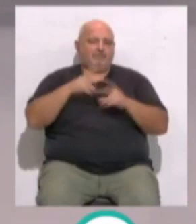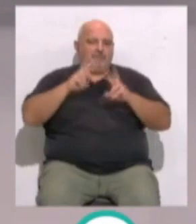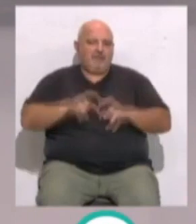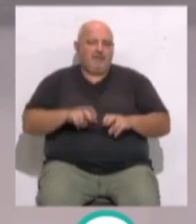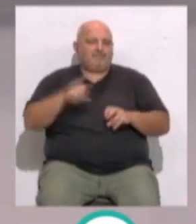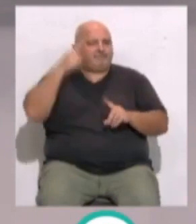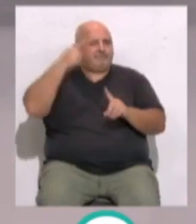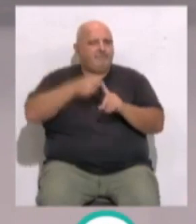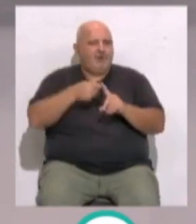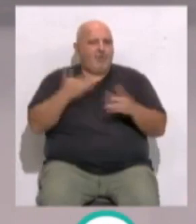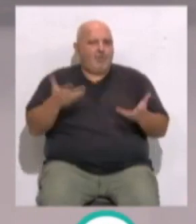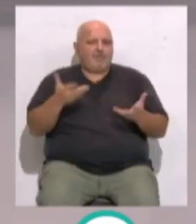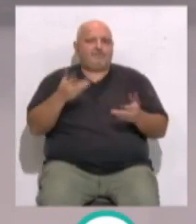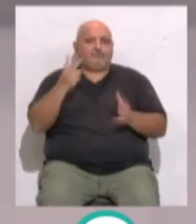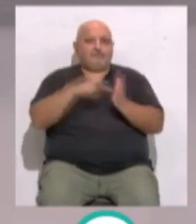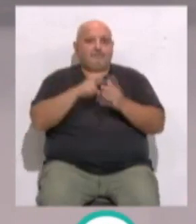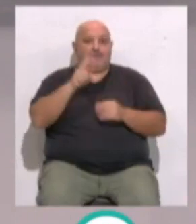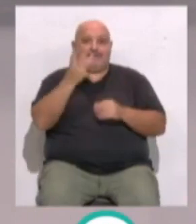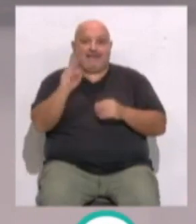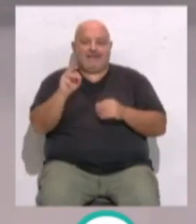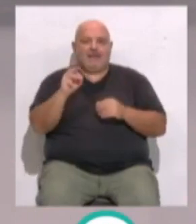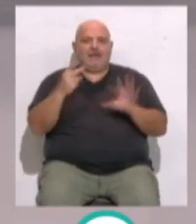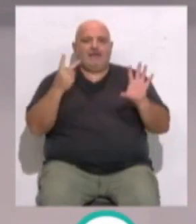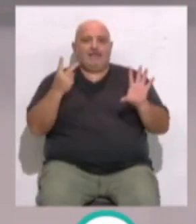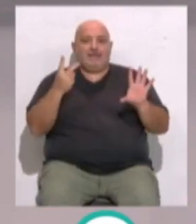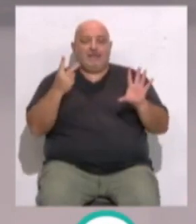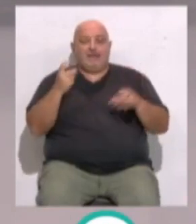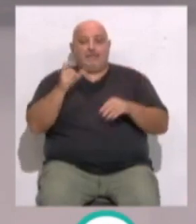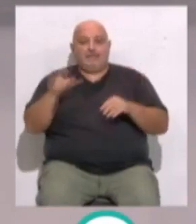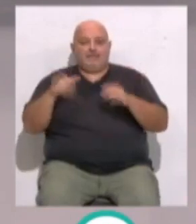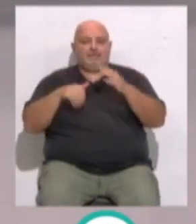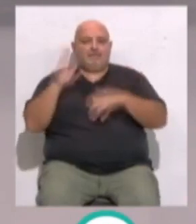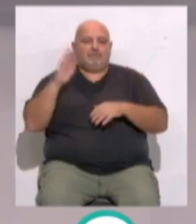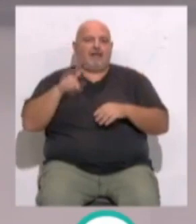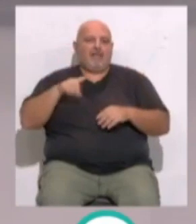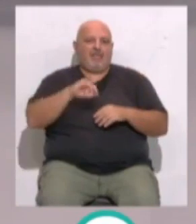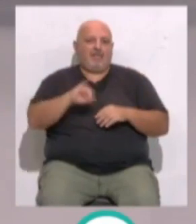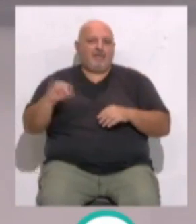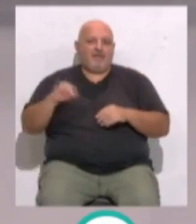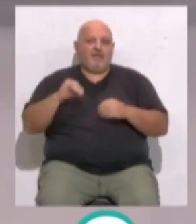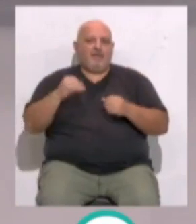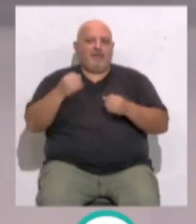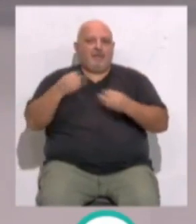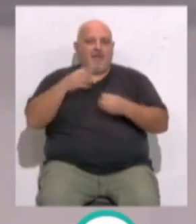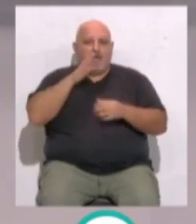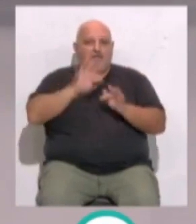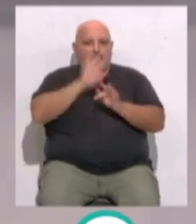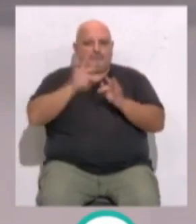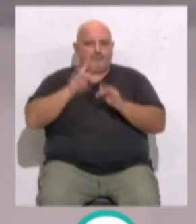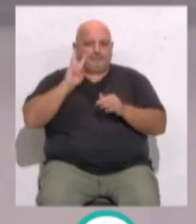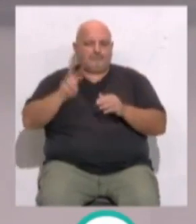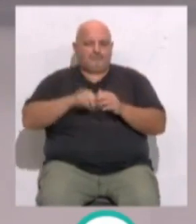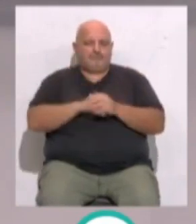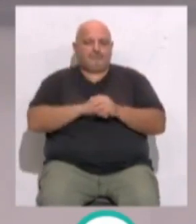investigación. El objetivo es que en 2030, 7 de cada 10 personas superen el cáncer. Tiene todos los detalles nuestra